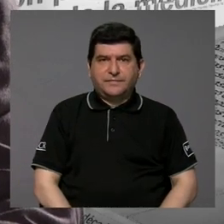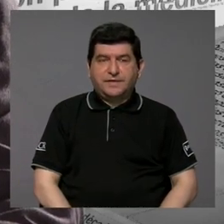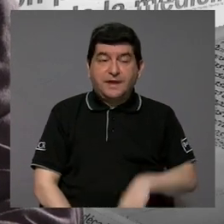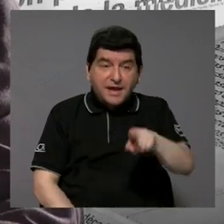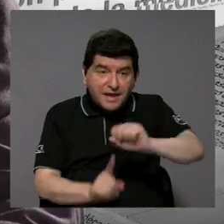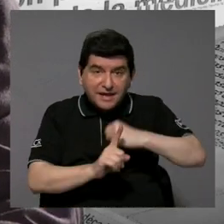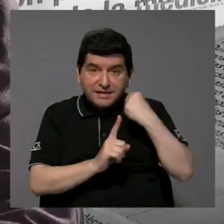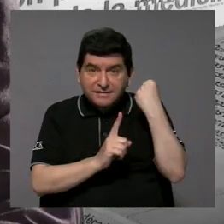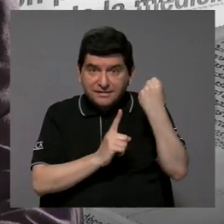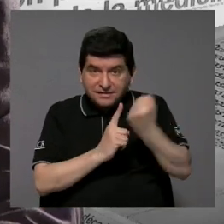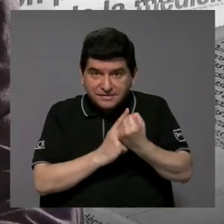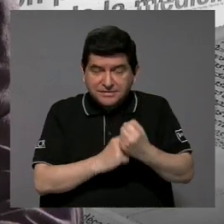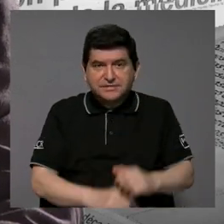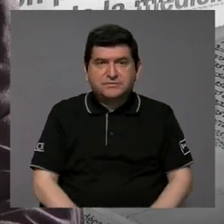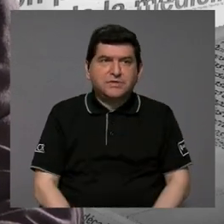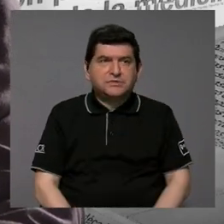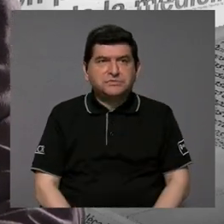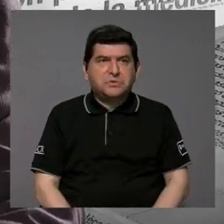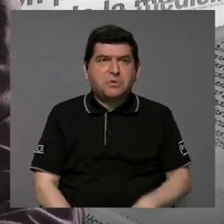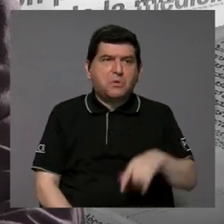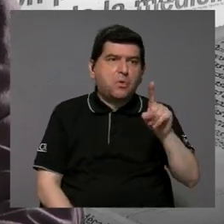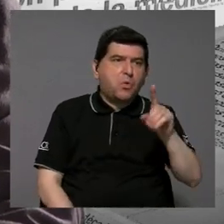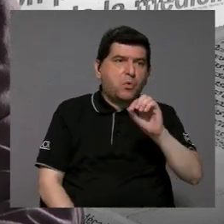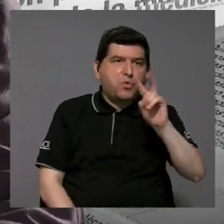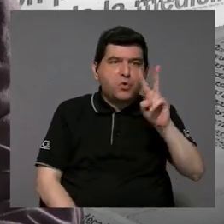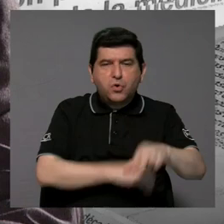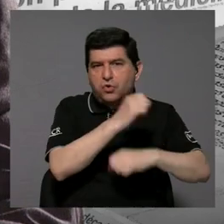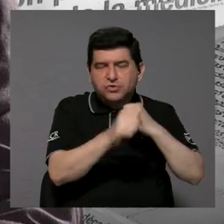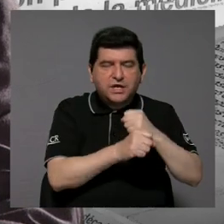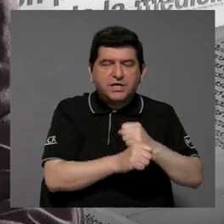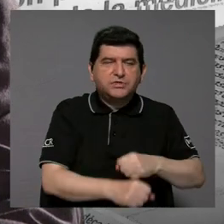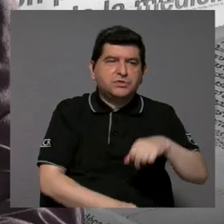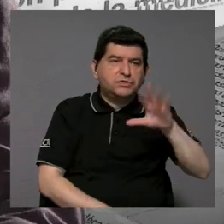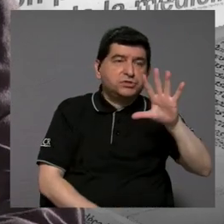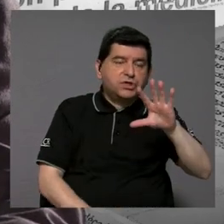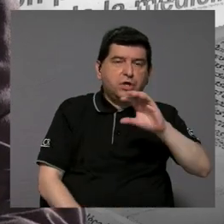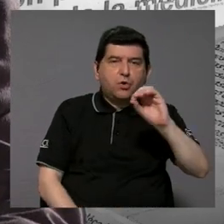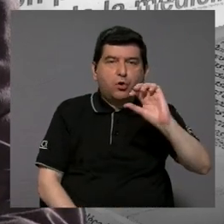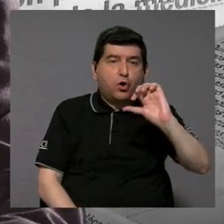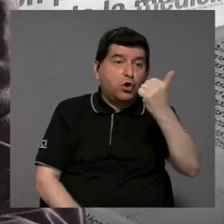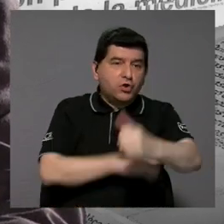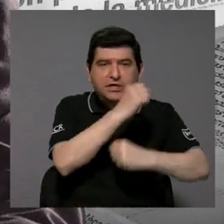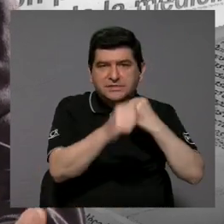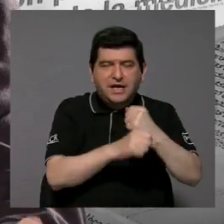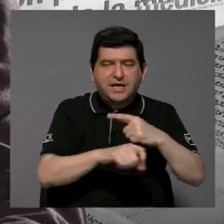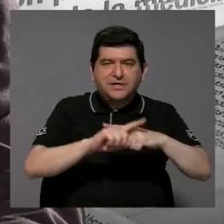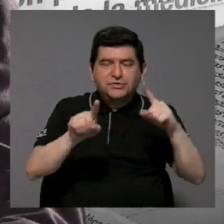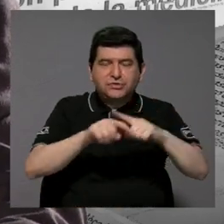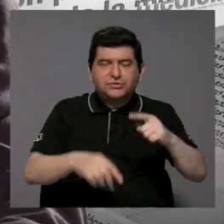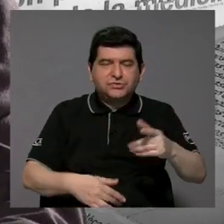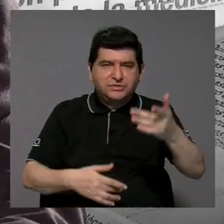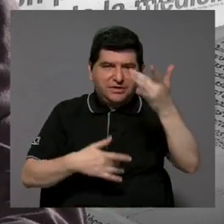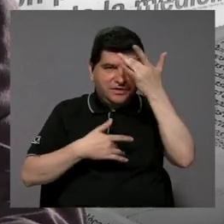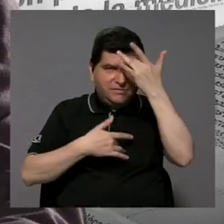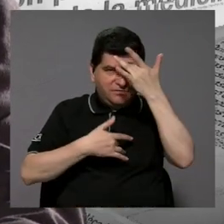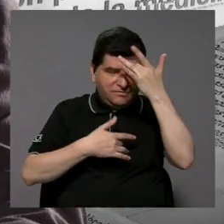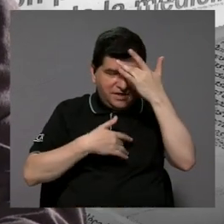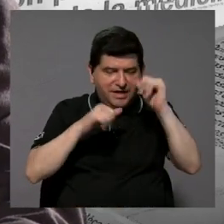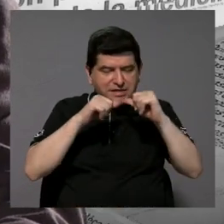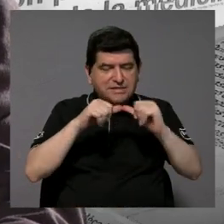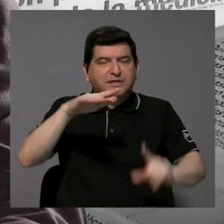responder dentro de uno, dos años, cinco, diez años, con diversas enfermedades